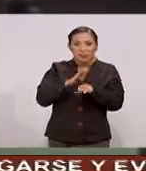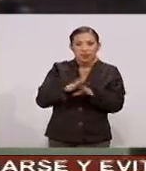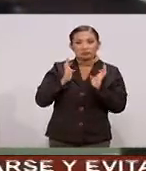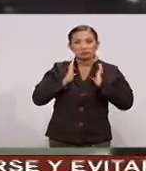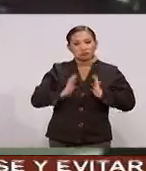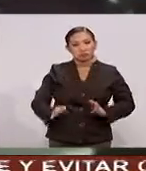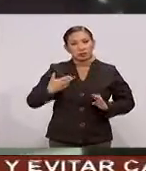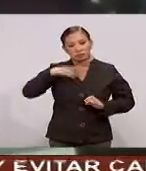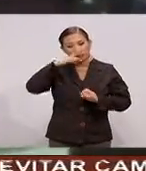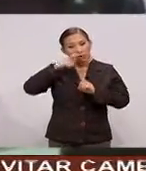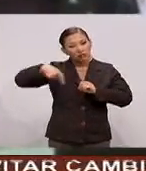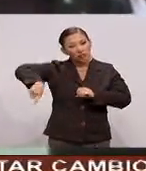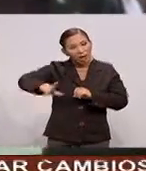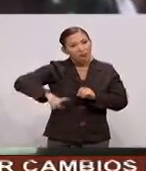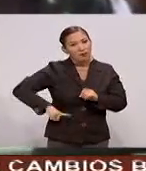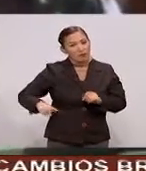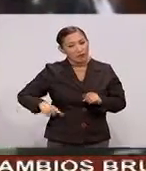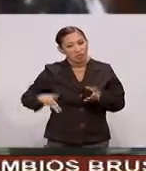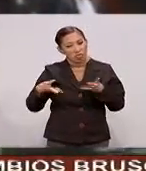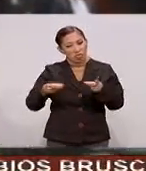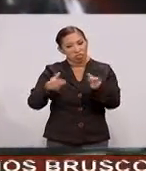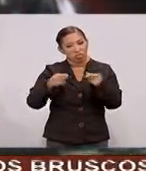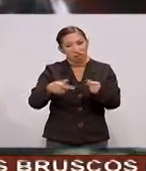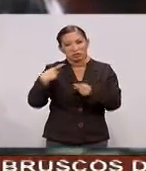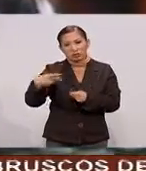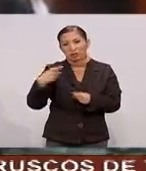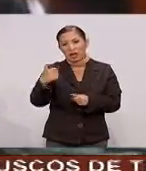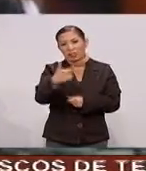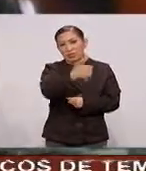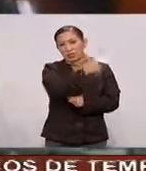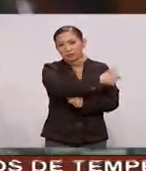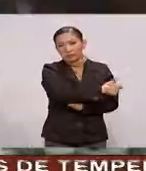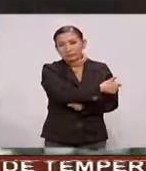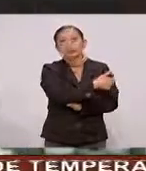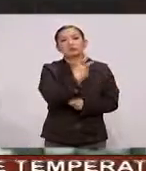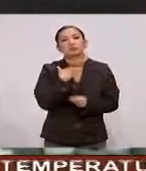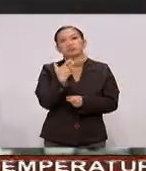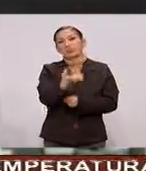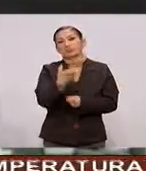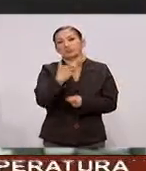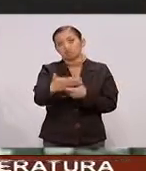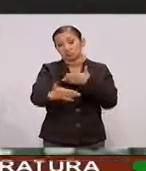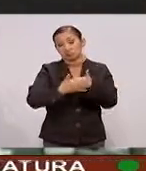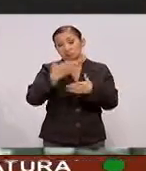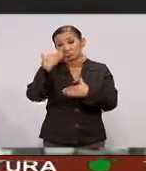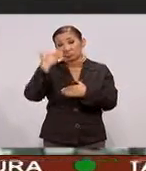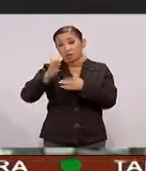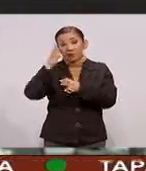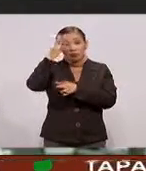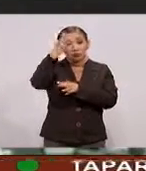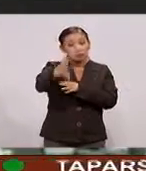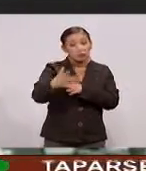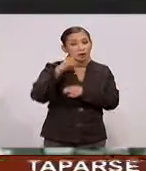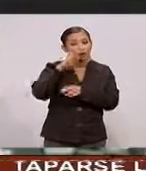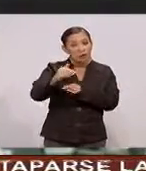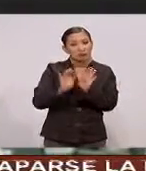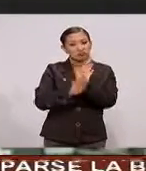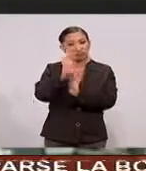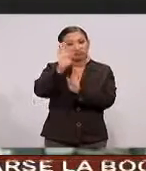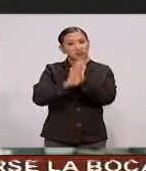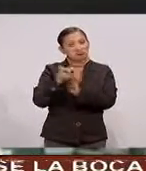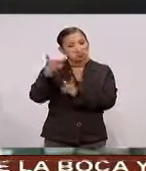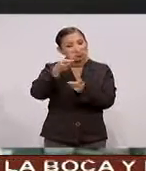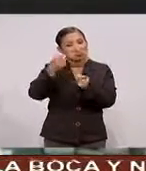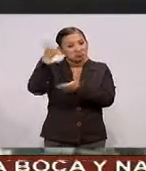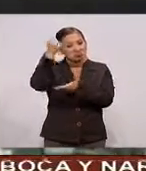estabilidad Y responsabilidad Presupuestaria En las haciendas De sus gobiernos locales Por lo que En el mediano Y largo plazos Verán un crecimiento En la